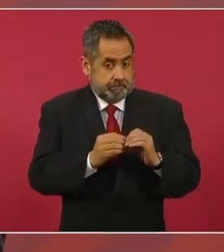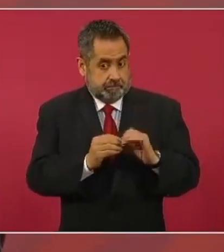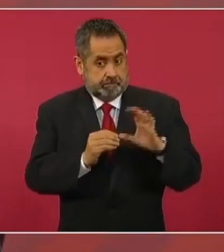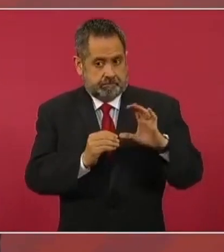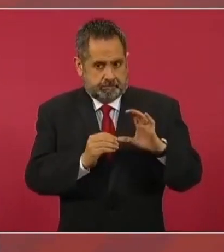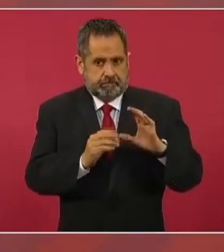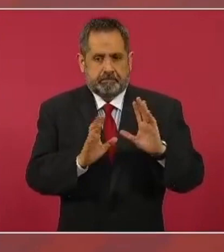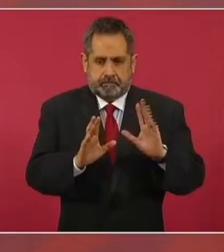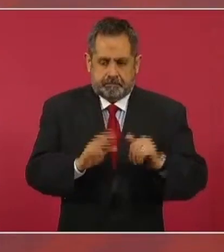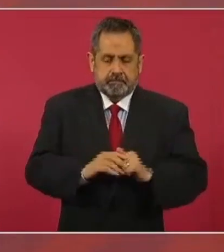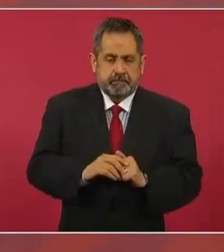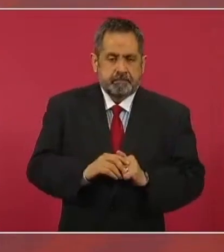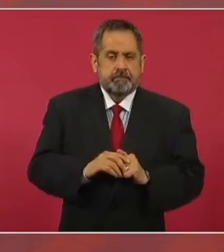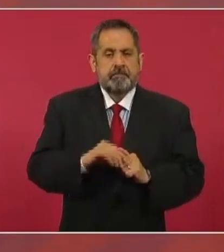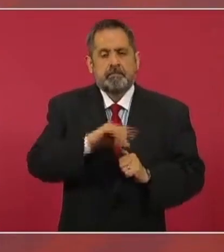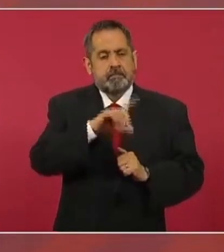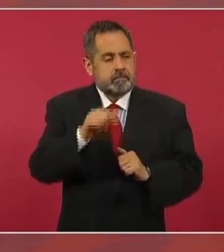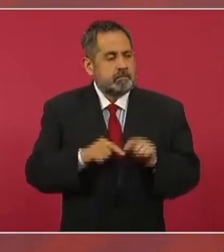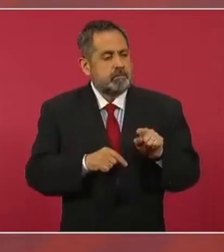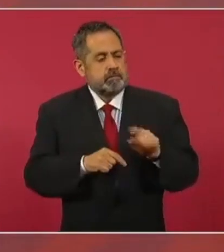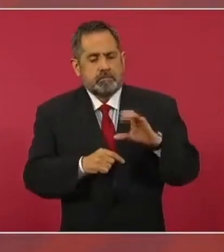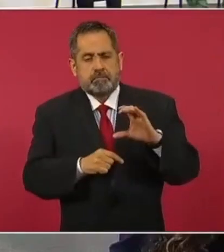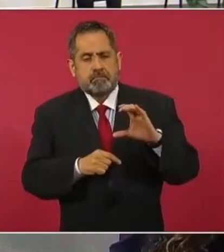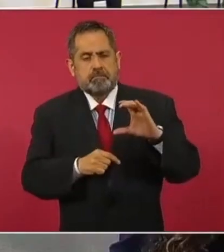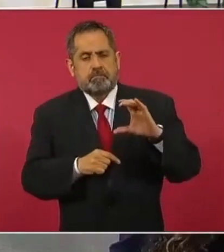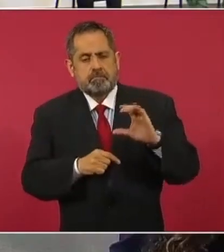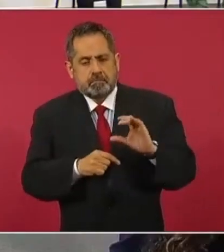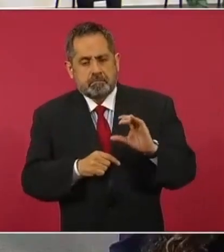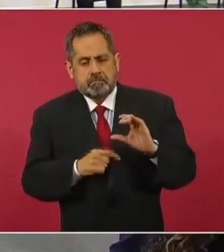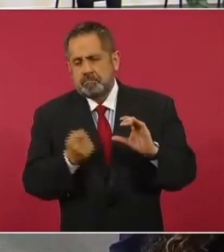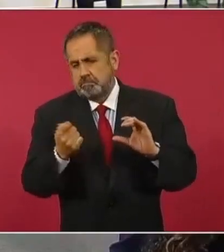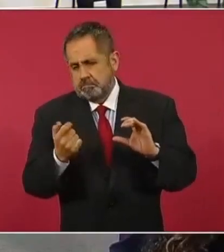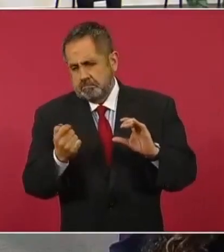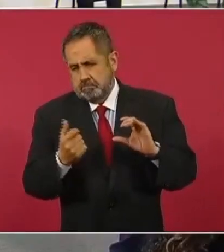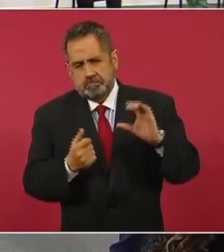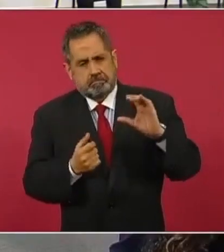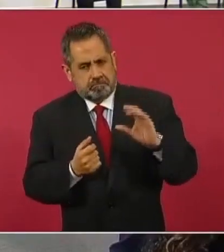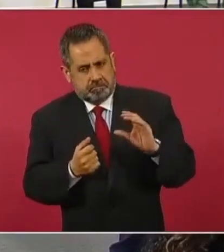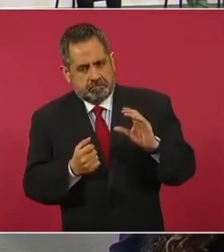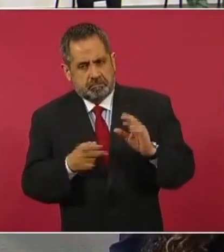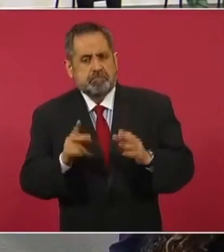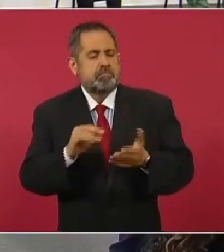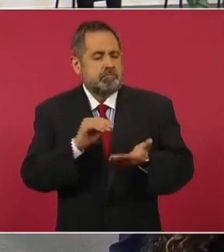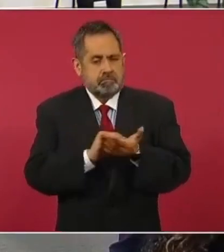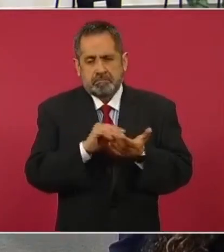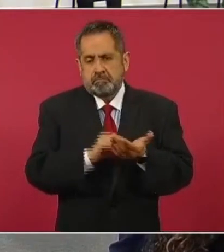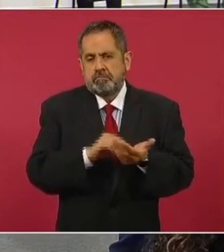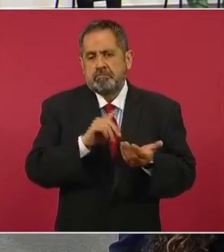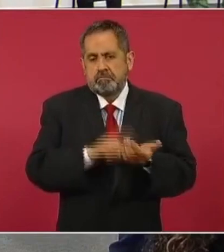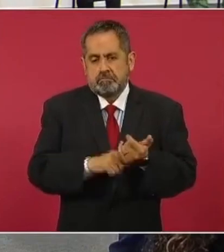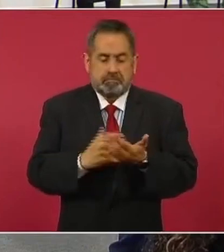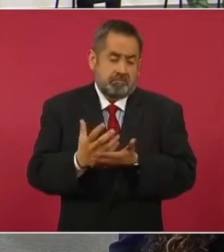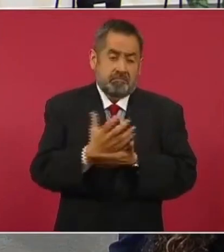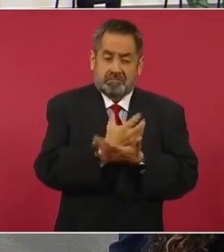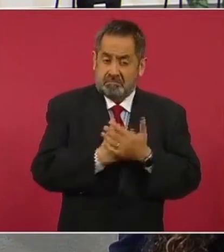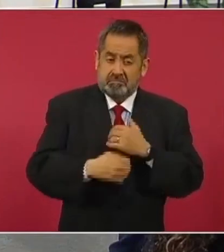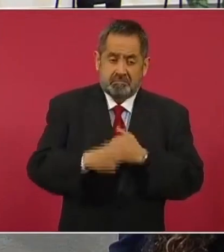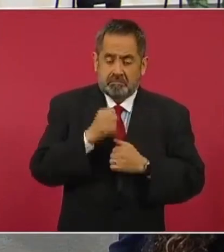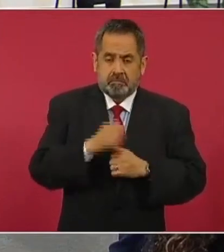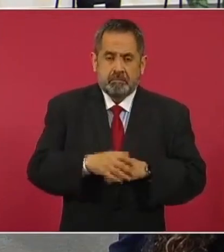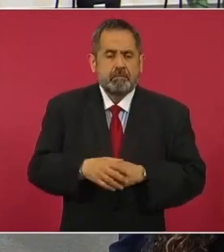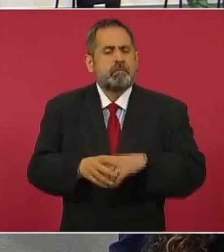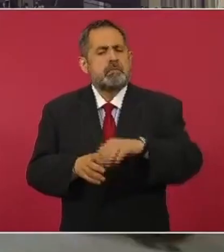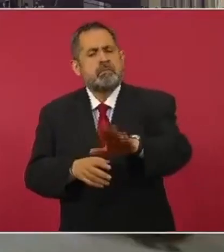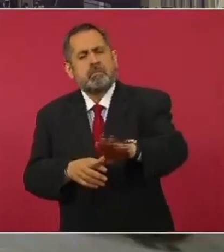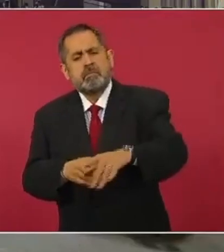Luego se redujo un poco, pero de todas maneras, ganan mucho. Ganan